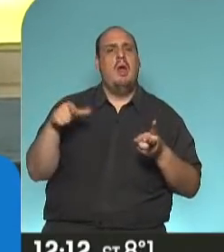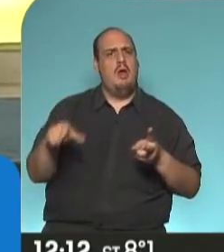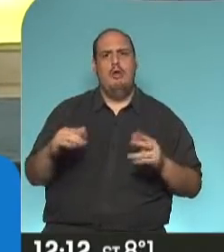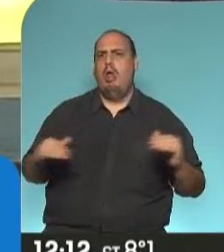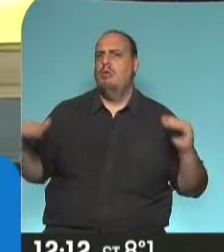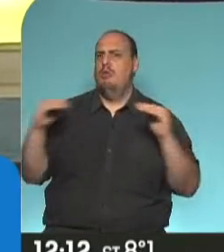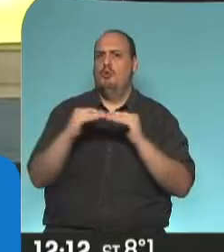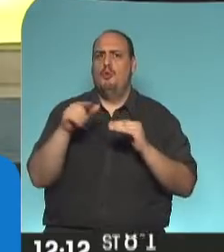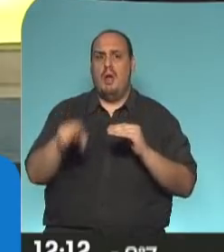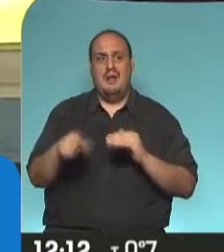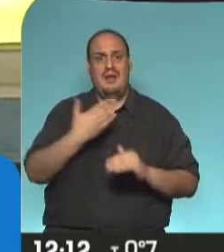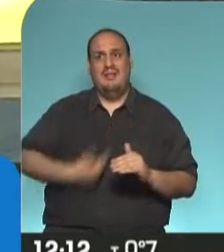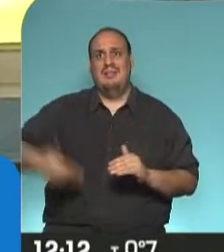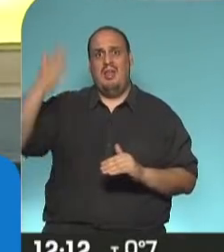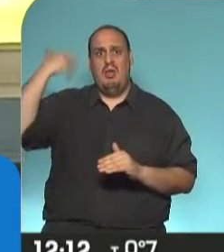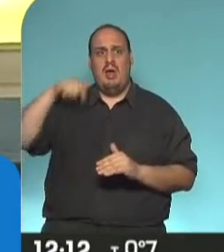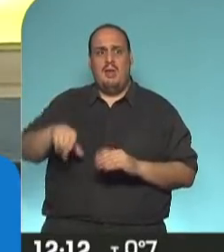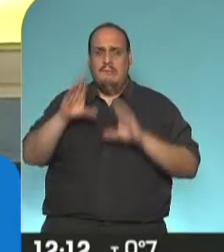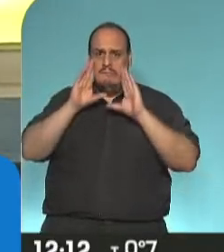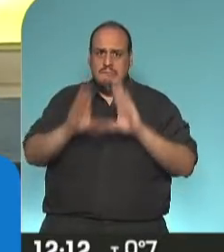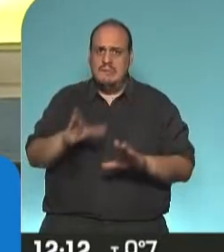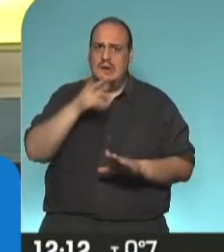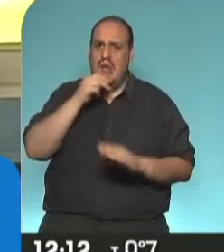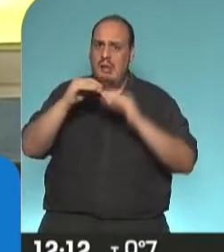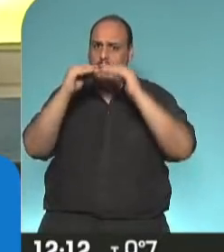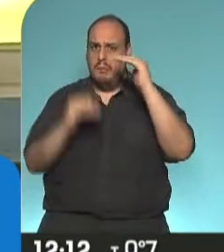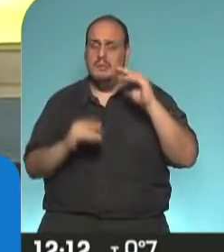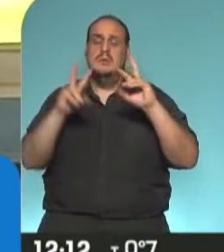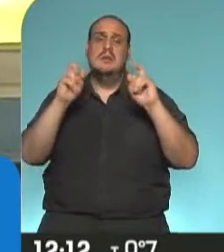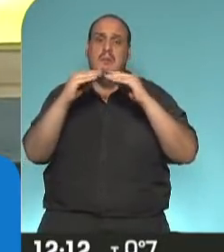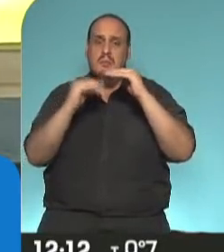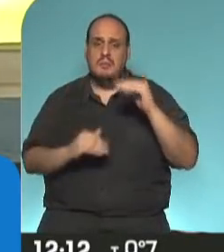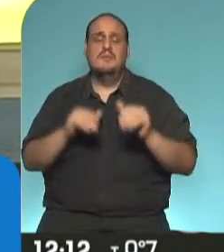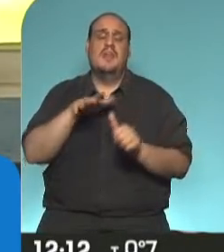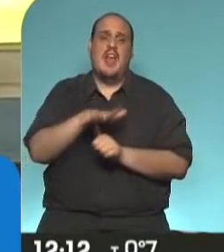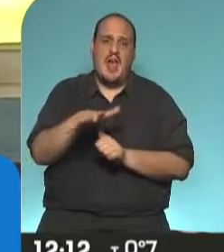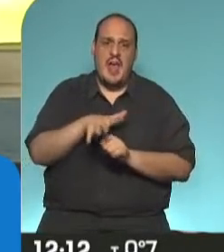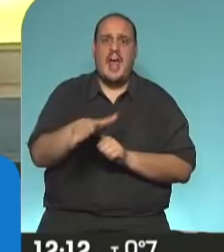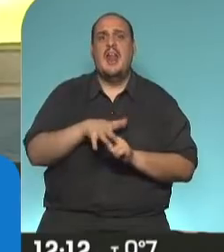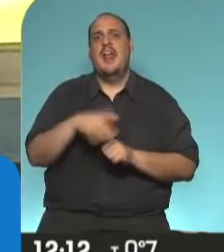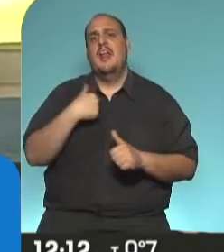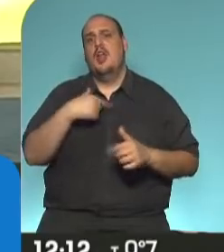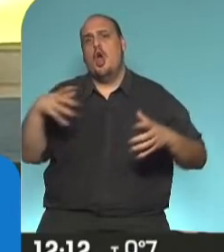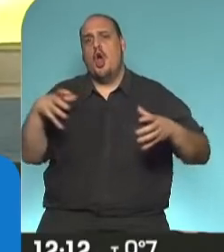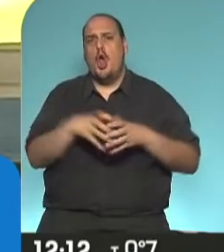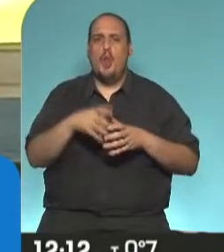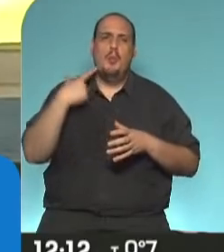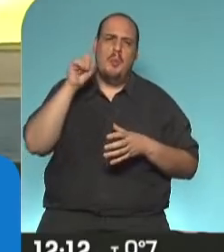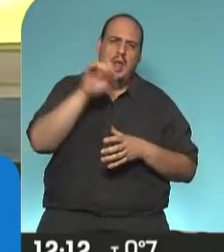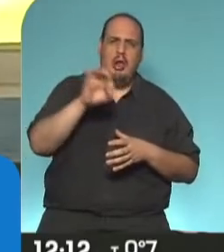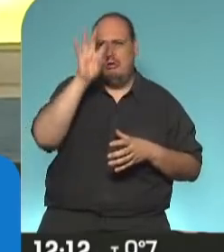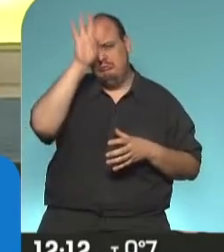a las desigualdades que arrastramos. Esas desigualdades de géneros, de etnias, de nacimiento, entre otras.